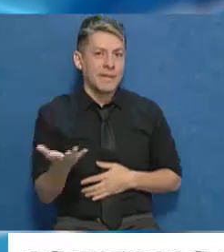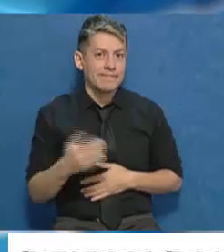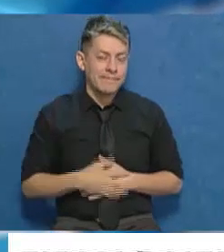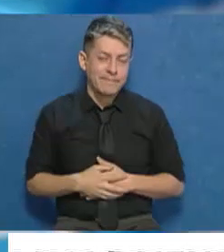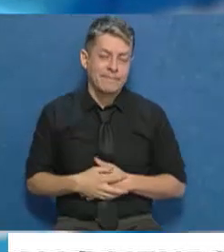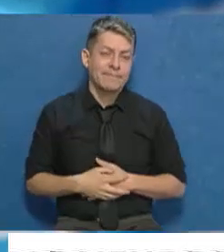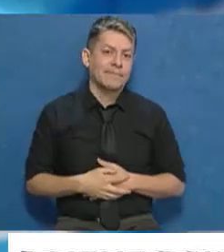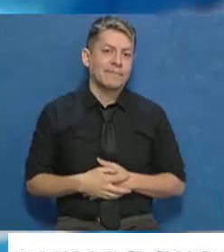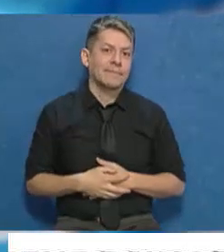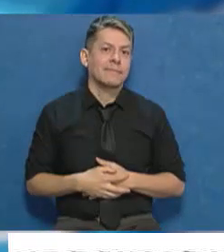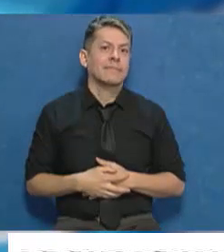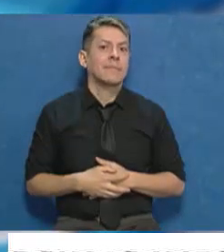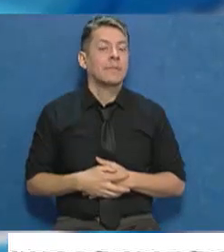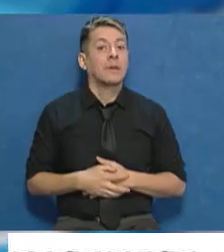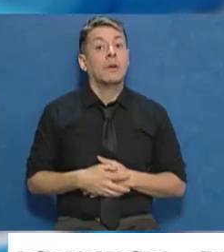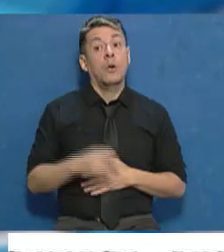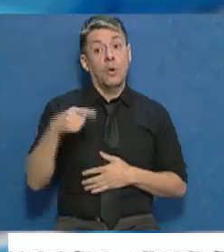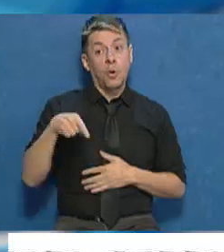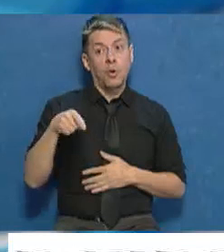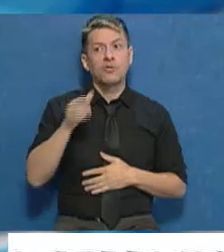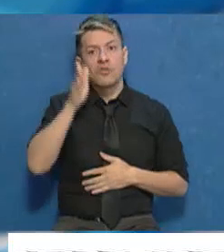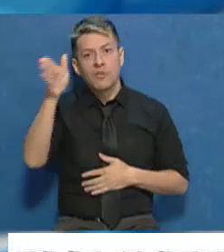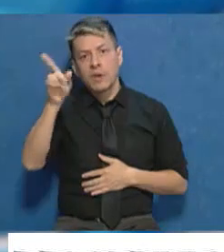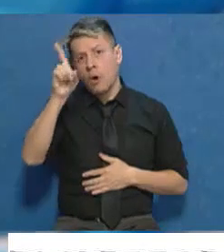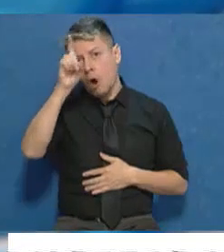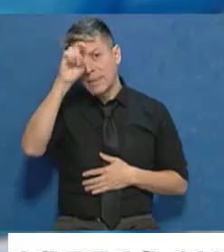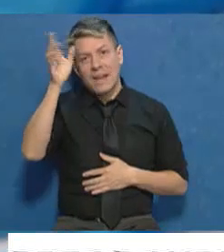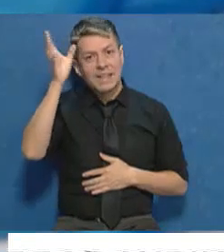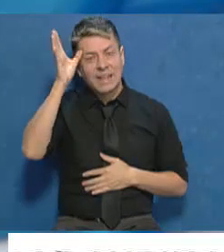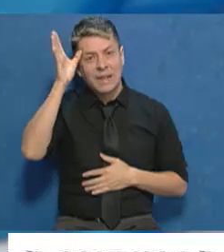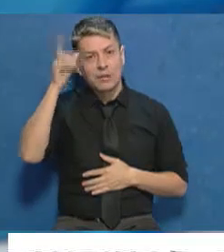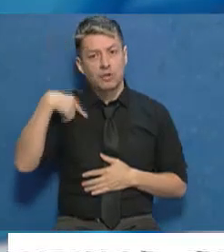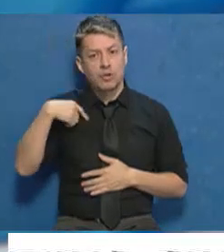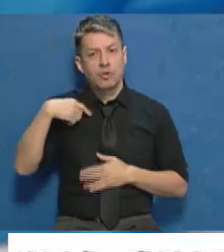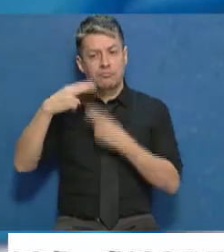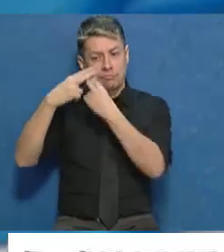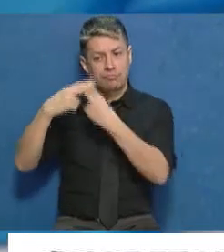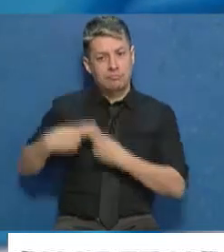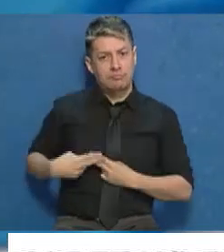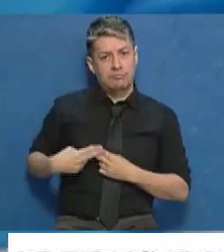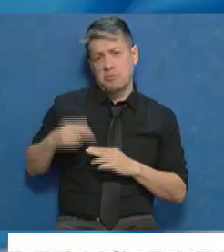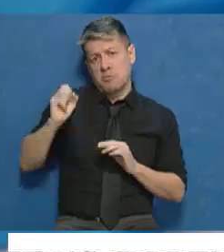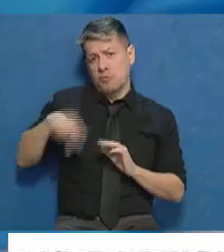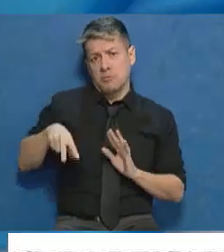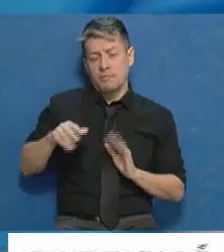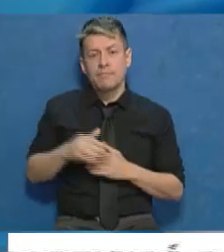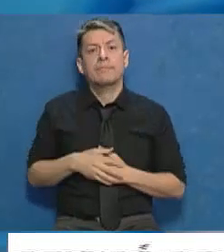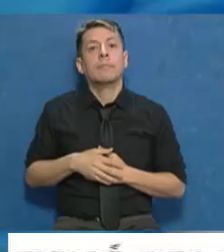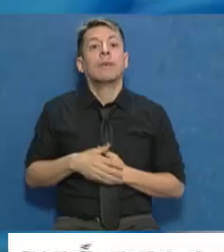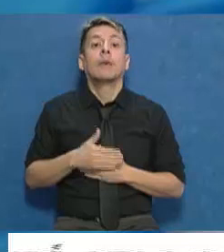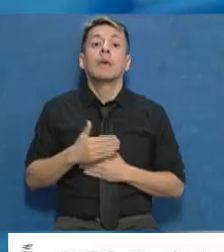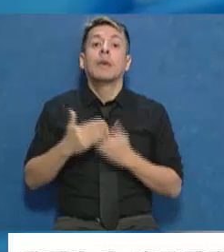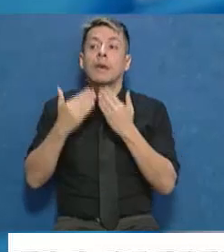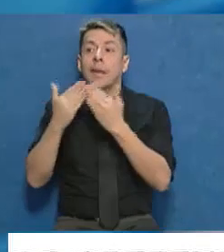esta licitación. Hoy asistí al Hospital Italiano a realizarme un chequeo médico de rutina. Agradezco al personal,